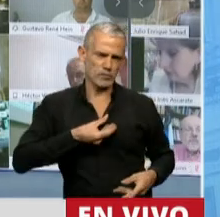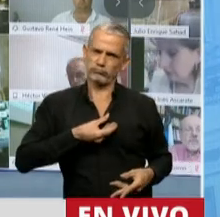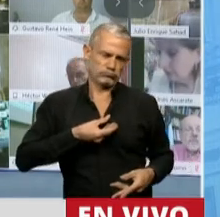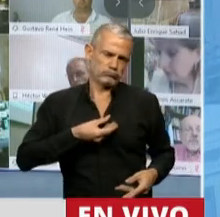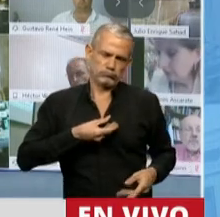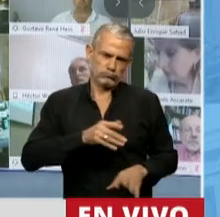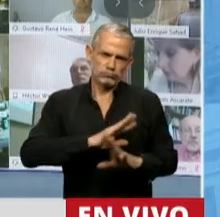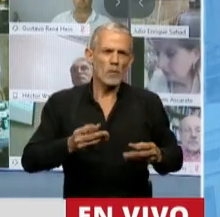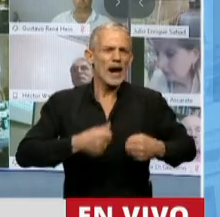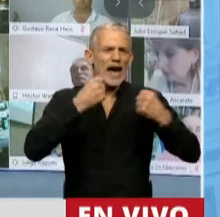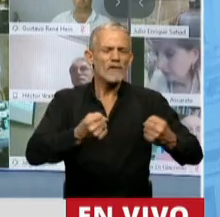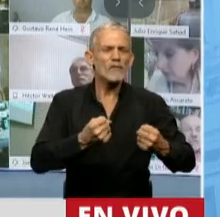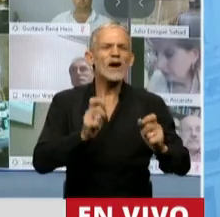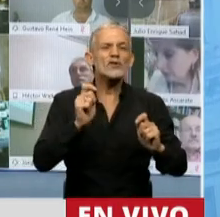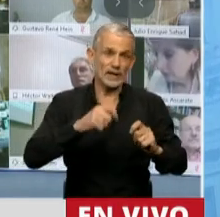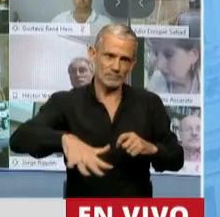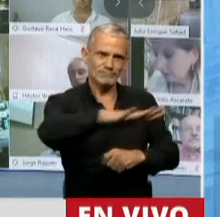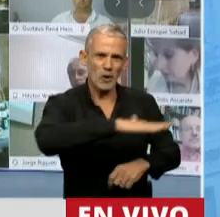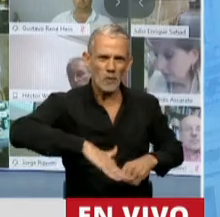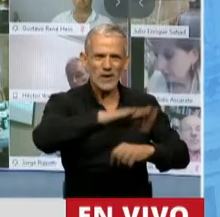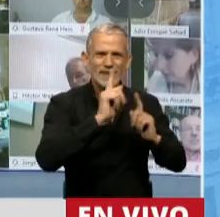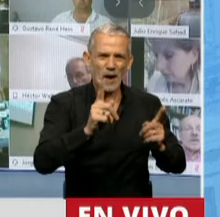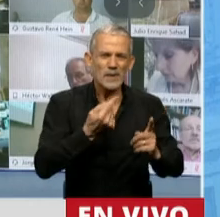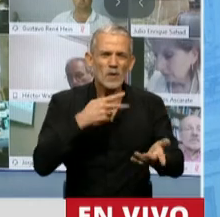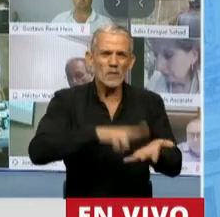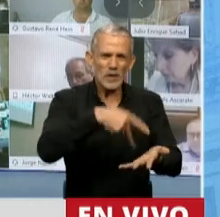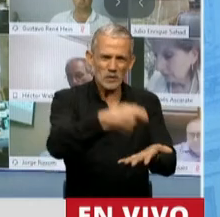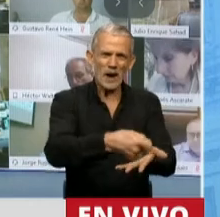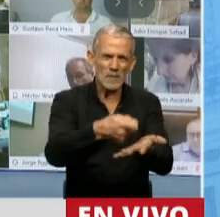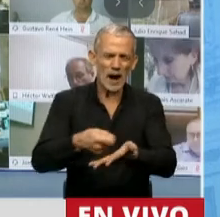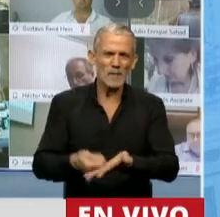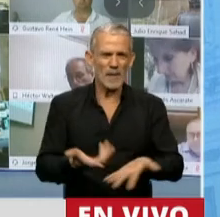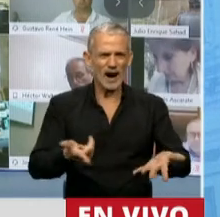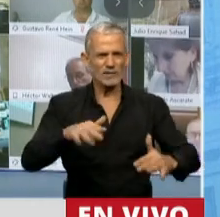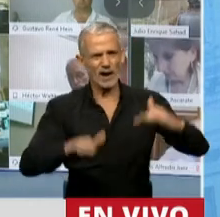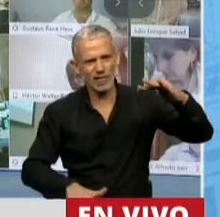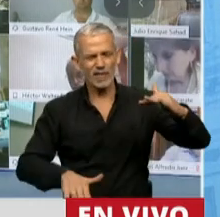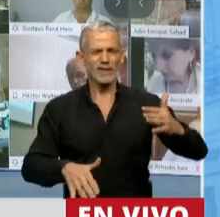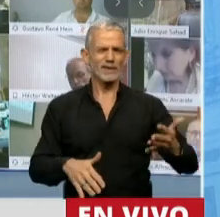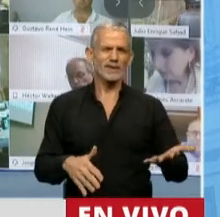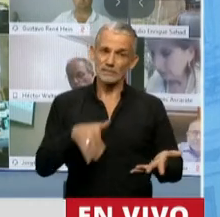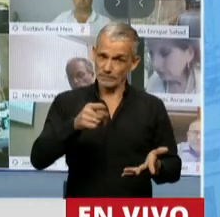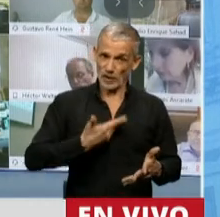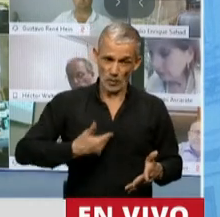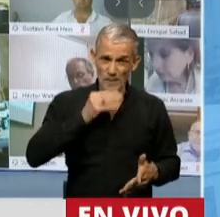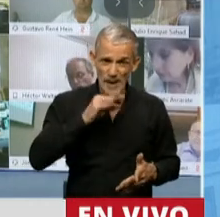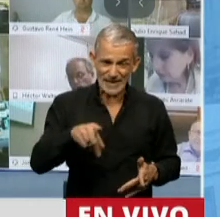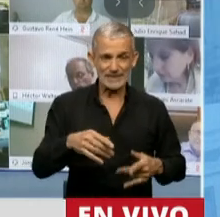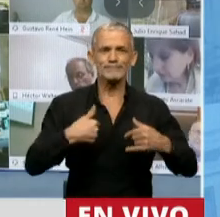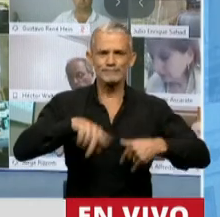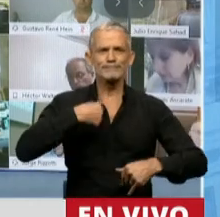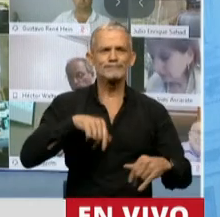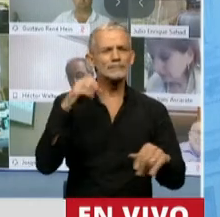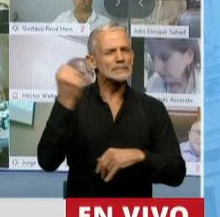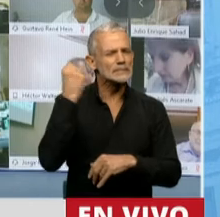obtienen mediante el esfuerzo de esa comunidad de la que reniegan. Es esa injusticia precisamente, señor presidente, lo que